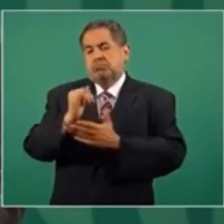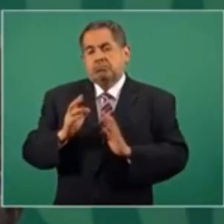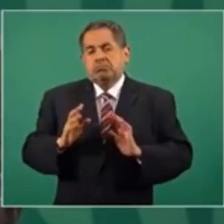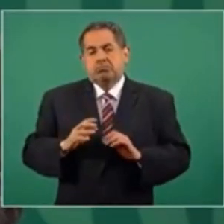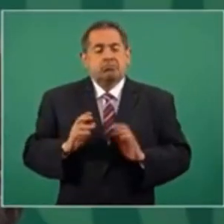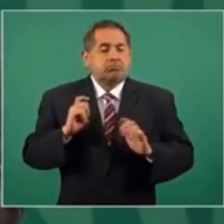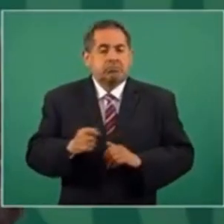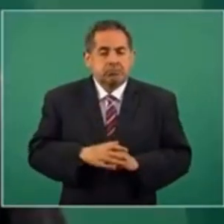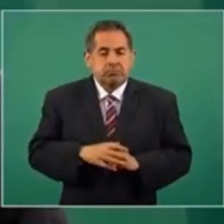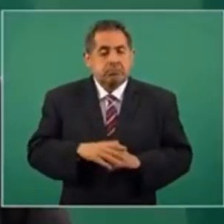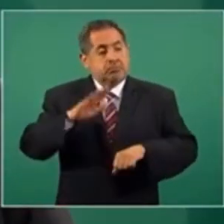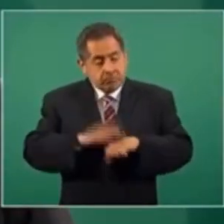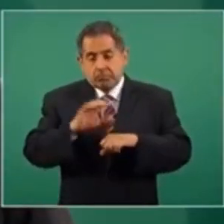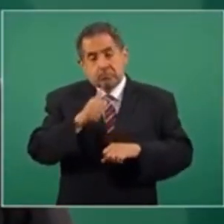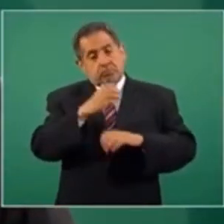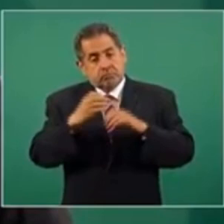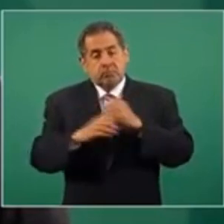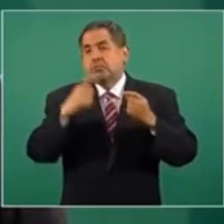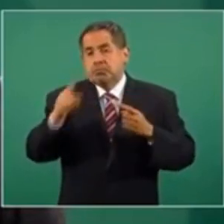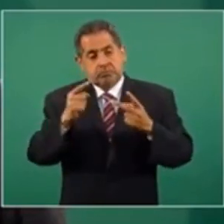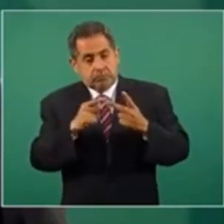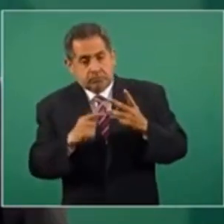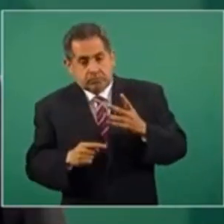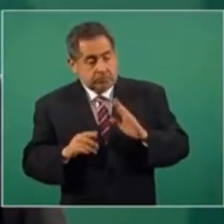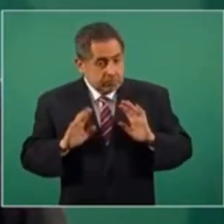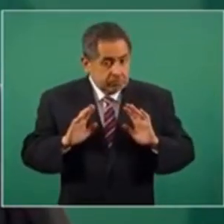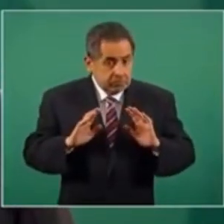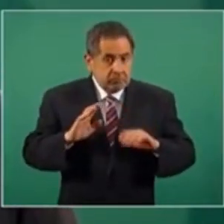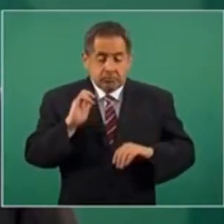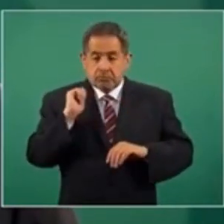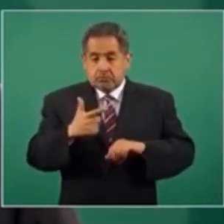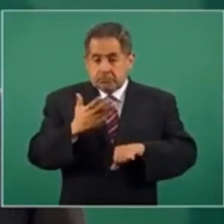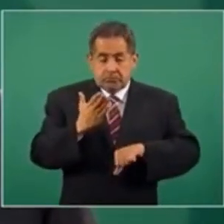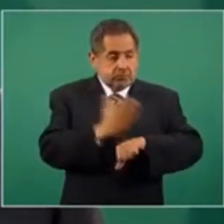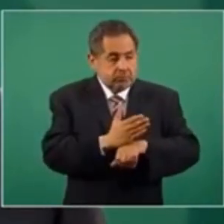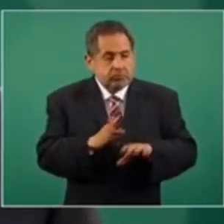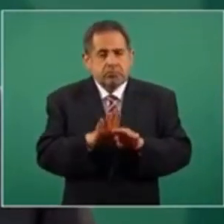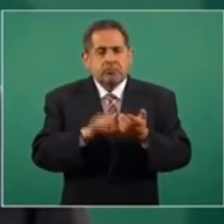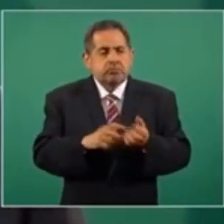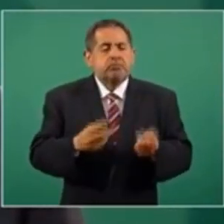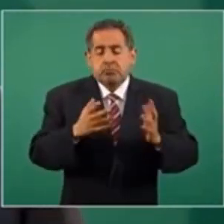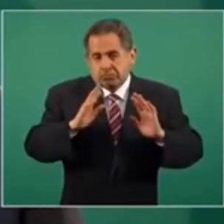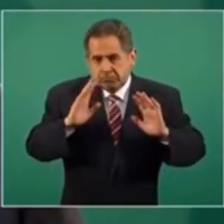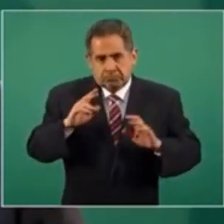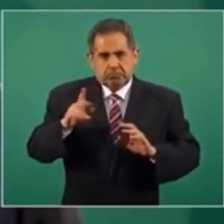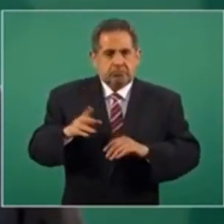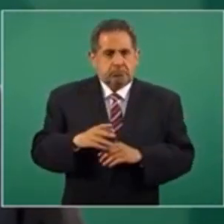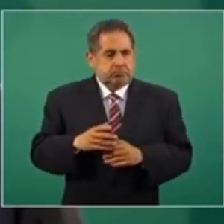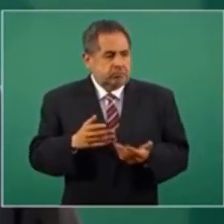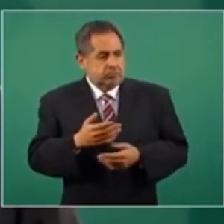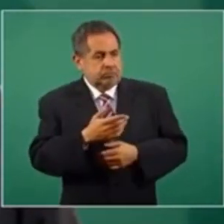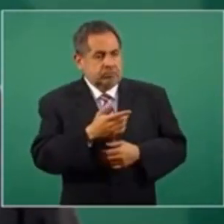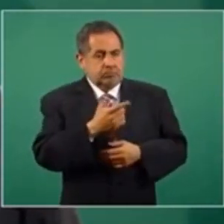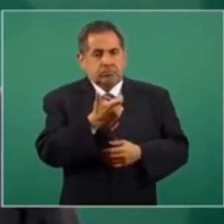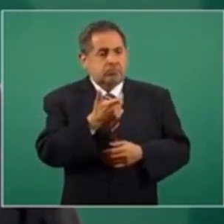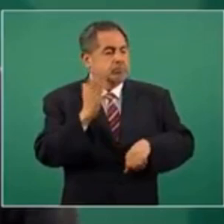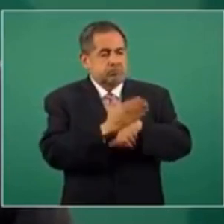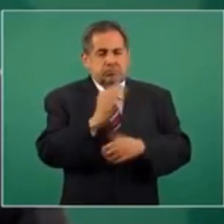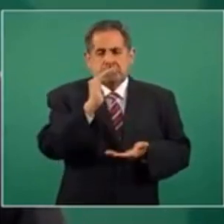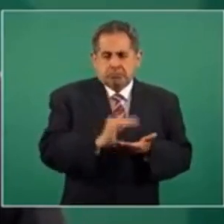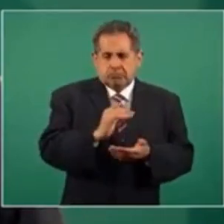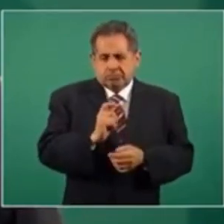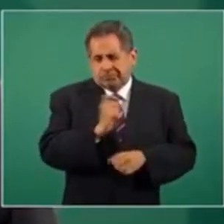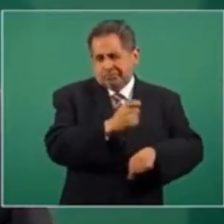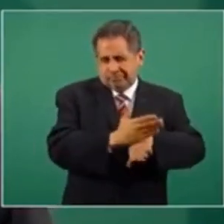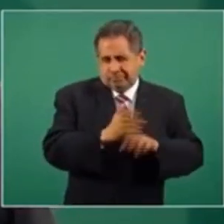hay, además de esa reparación del daño, castigo, y en qué consiste el castigo, si no hay una disminución de penas, pero